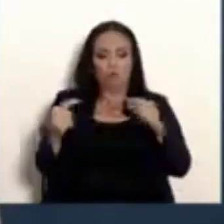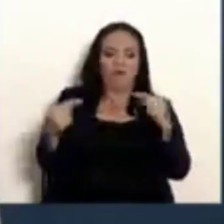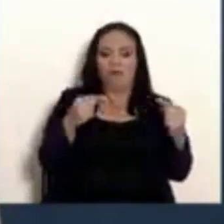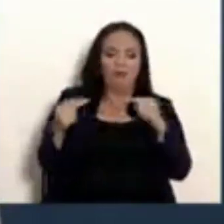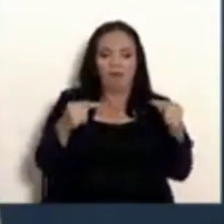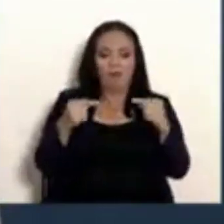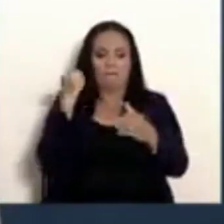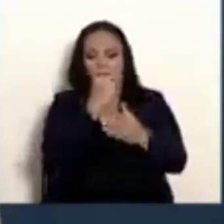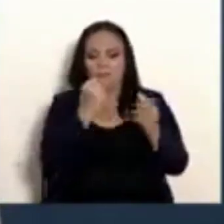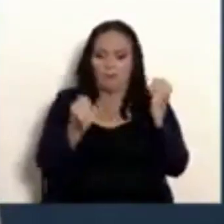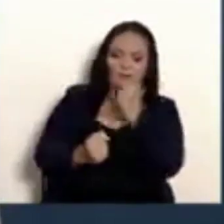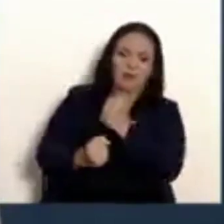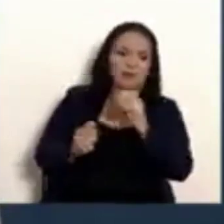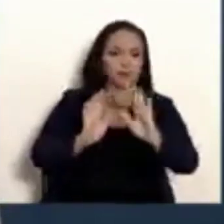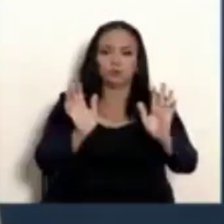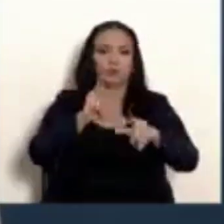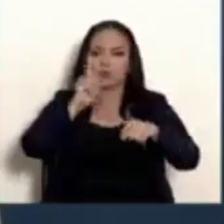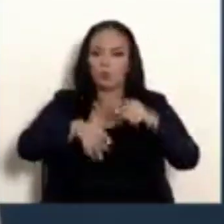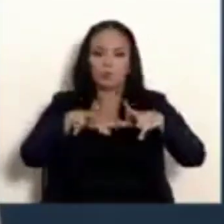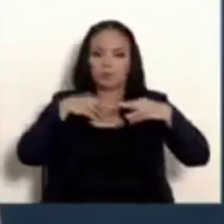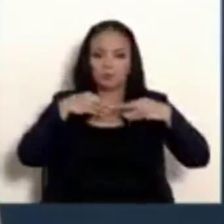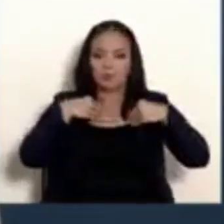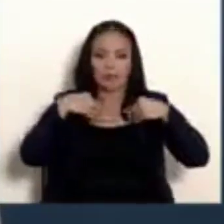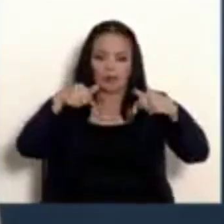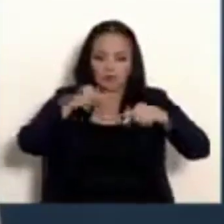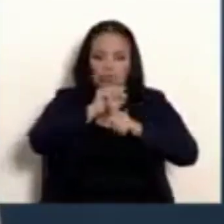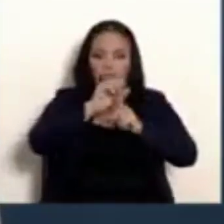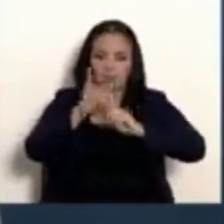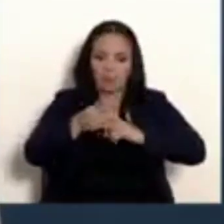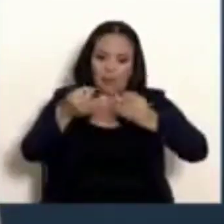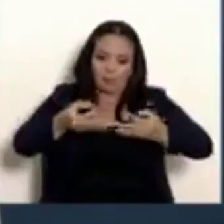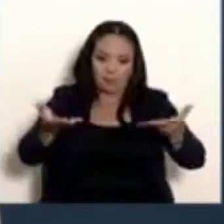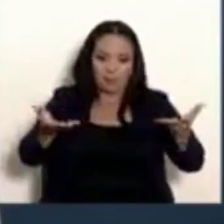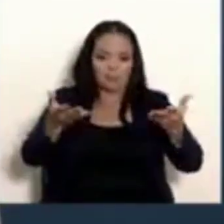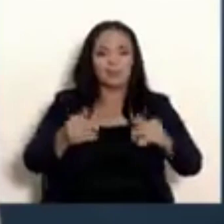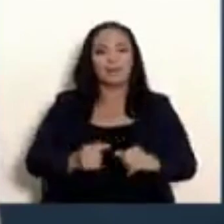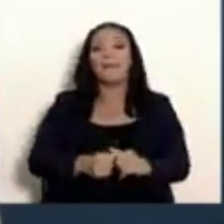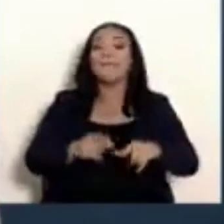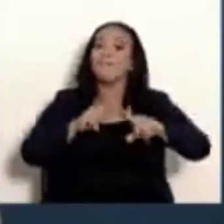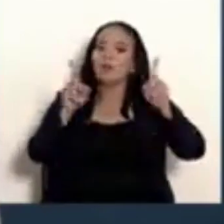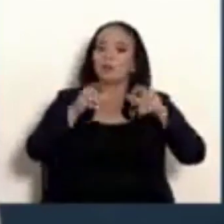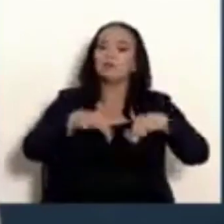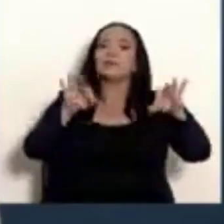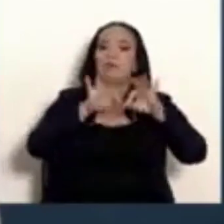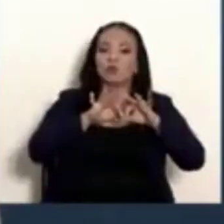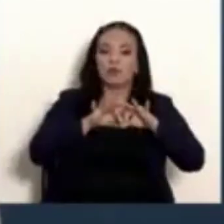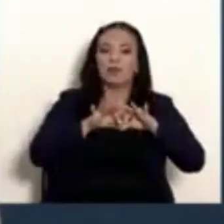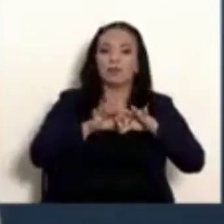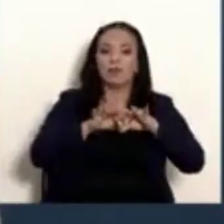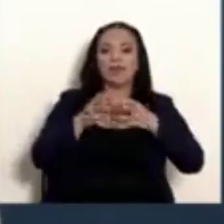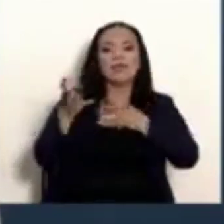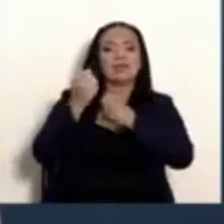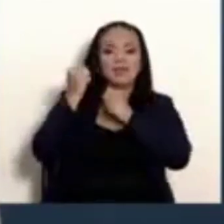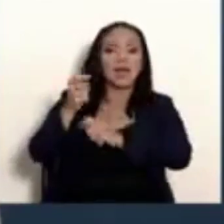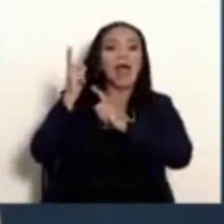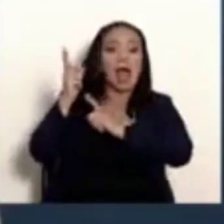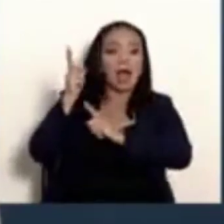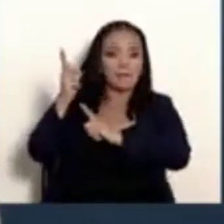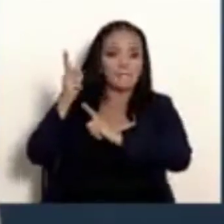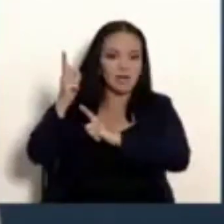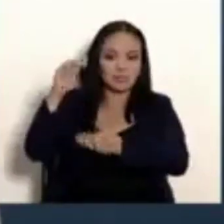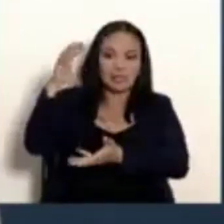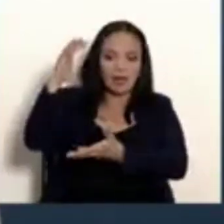eso es inaceptable en una sociedad civilizada, pero hay que quitarles el acceso a las armas de alto